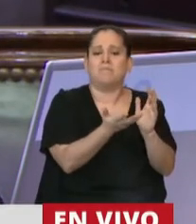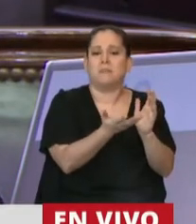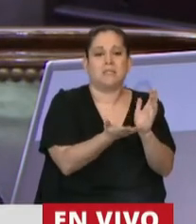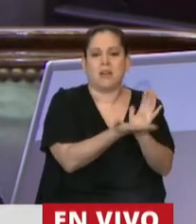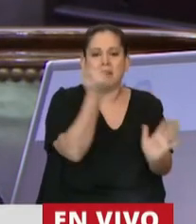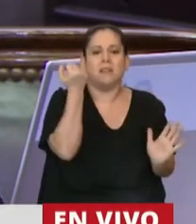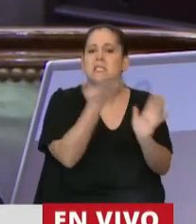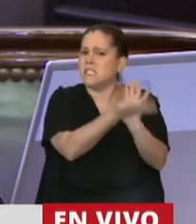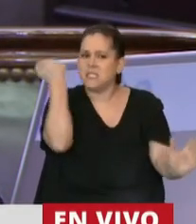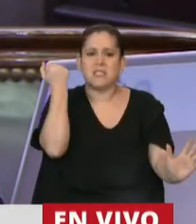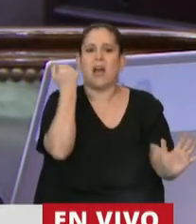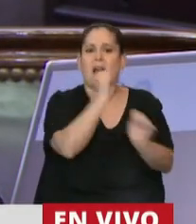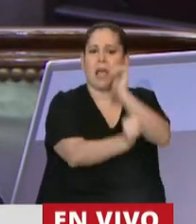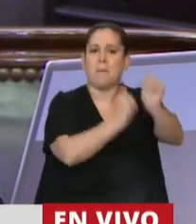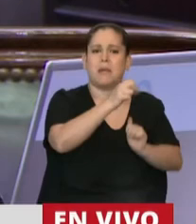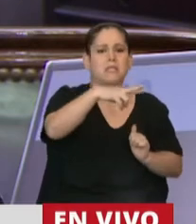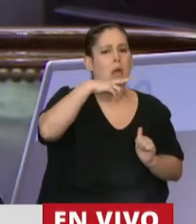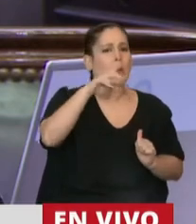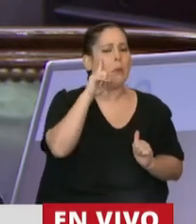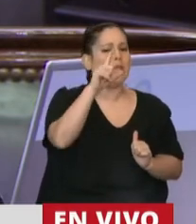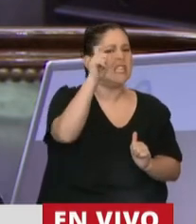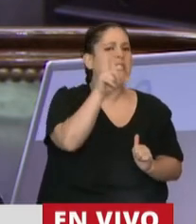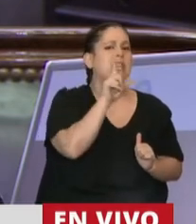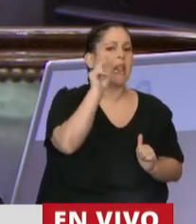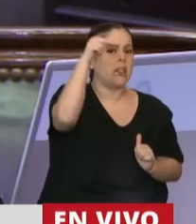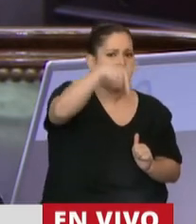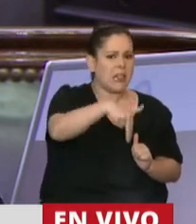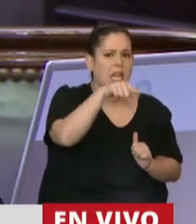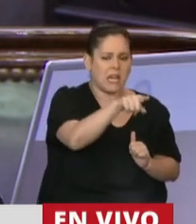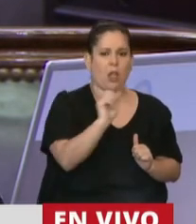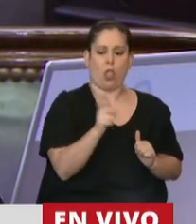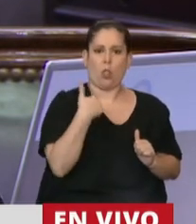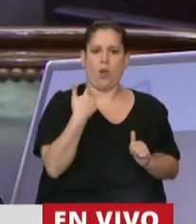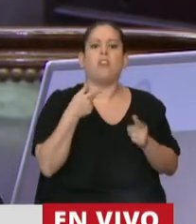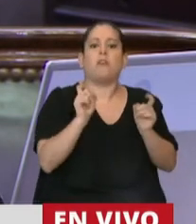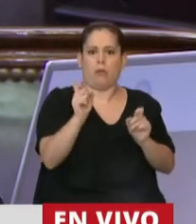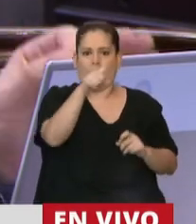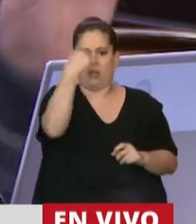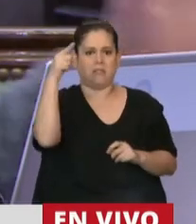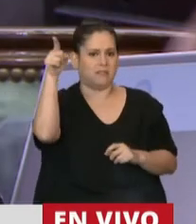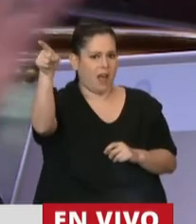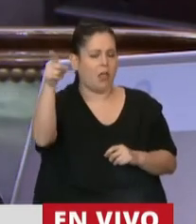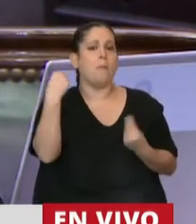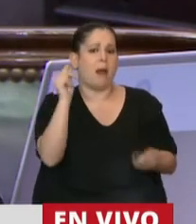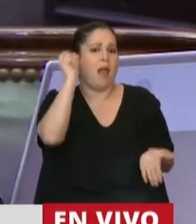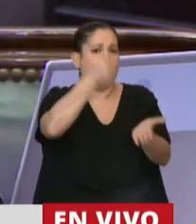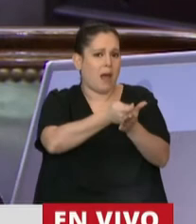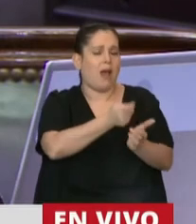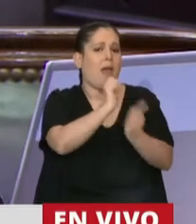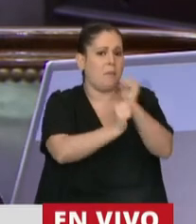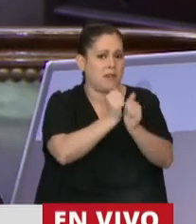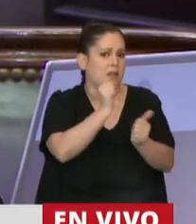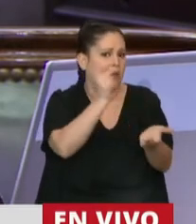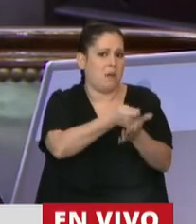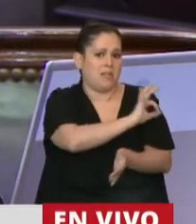frente de izquierda, con mi compañera Romina del Pla, también un proyecto para avanzar en la expropiación sin pago a los empresarios vaciadores